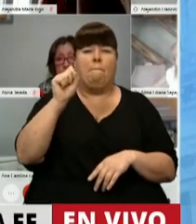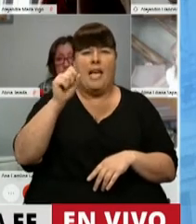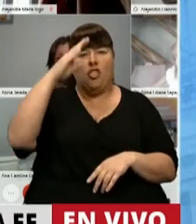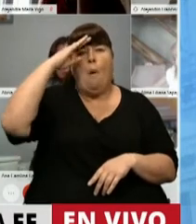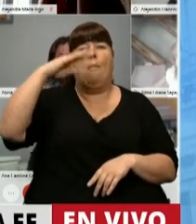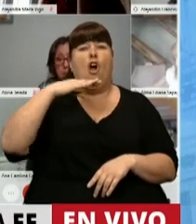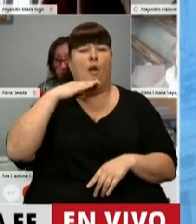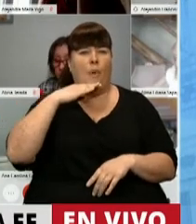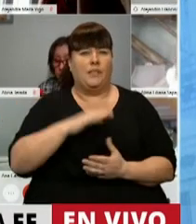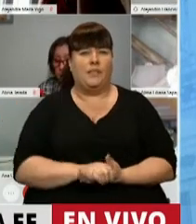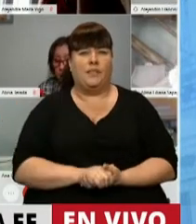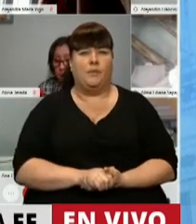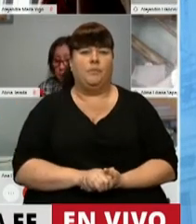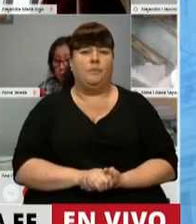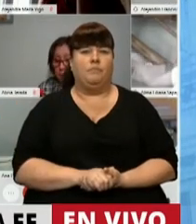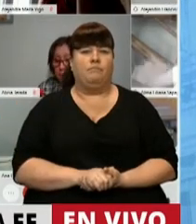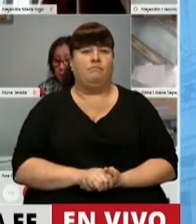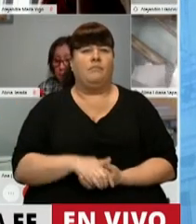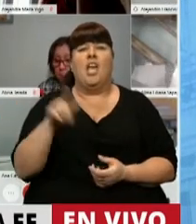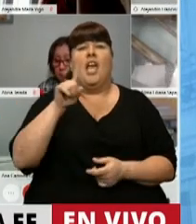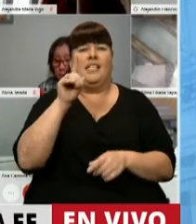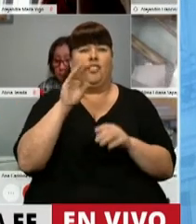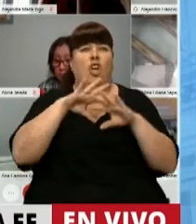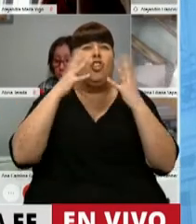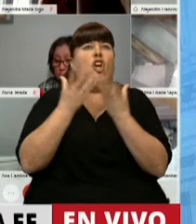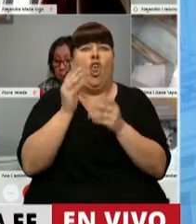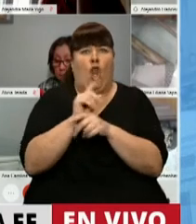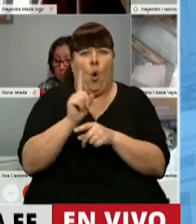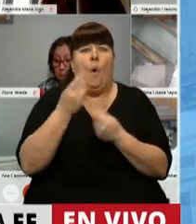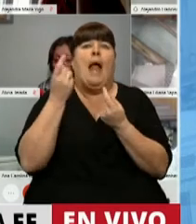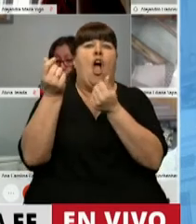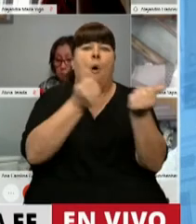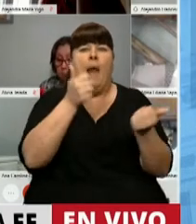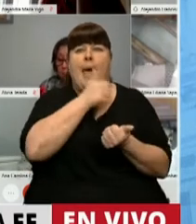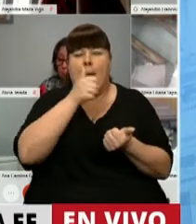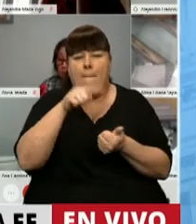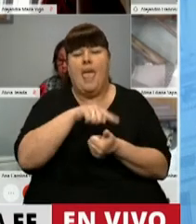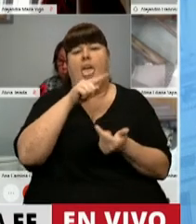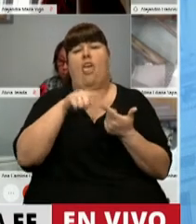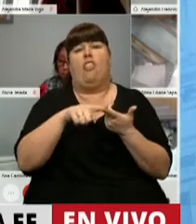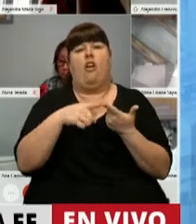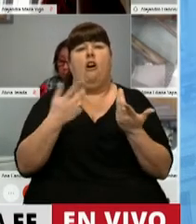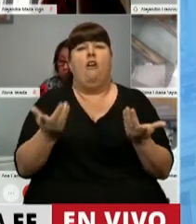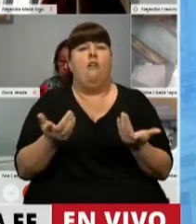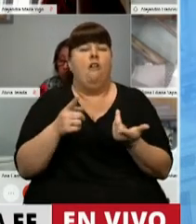mensuales. Y esto no cubre las expectativas de compra de medicamentos,